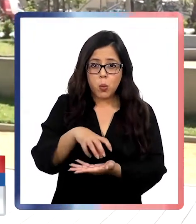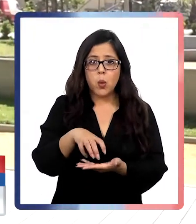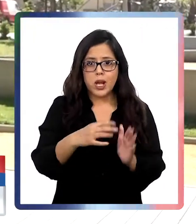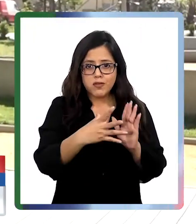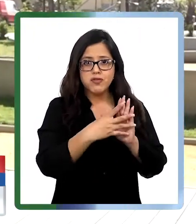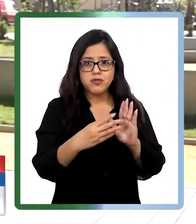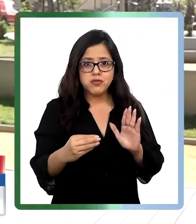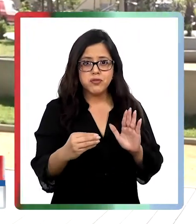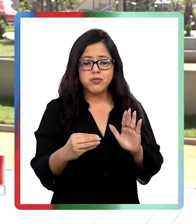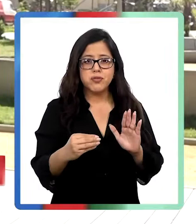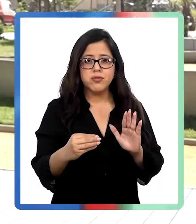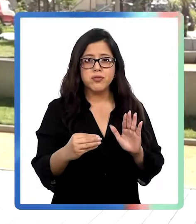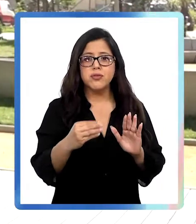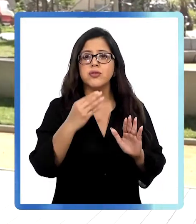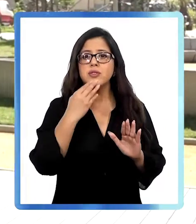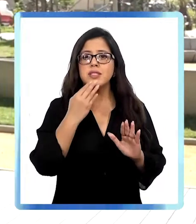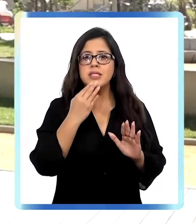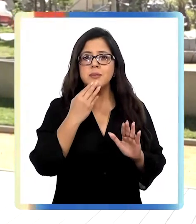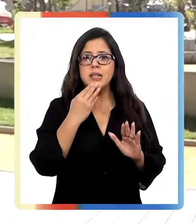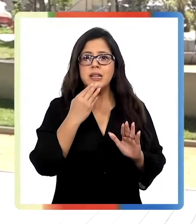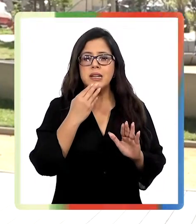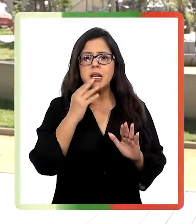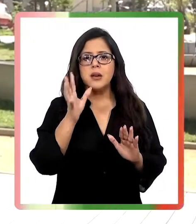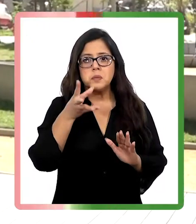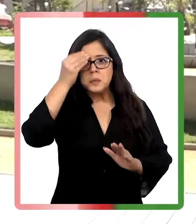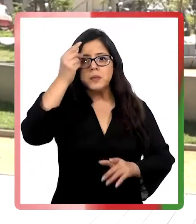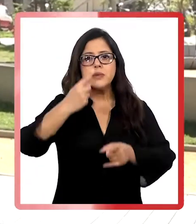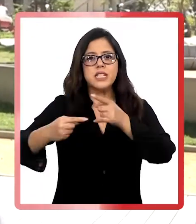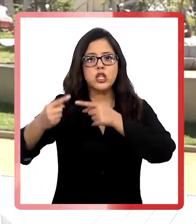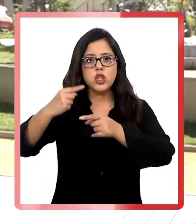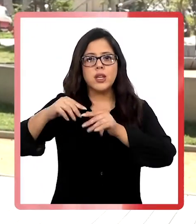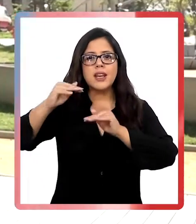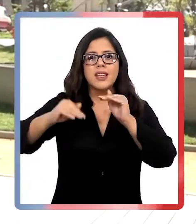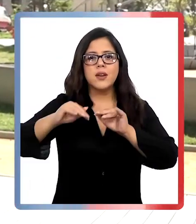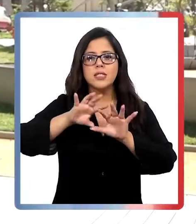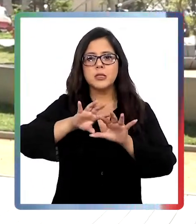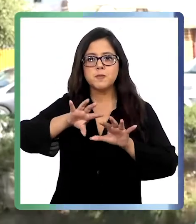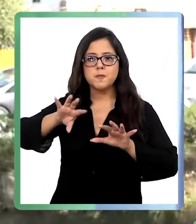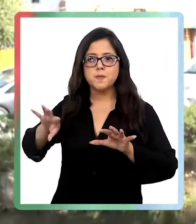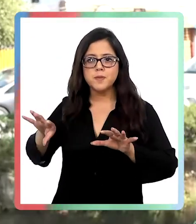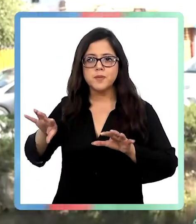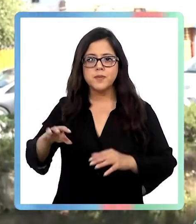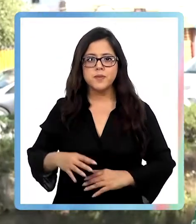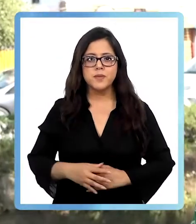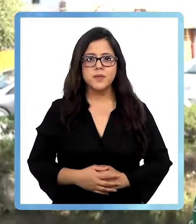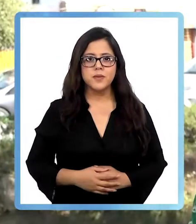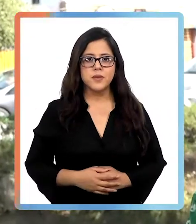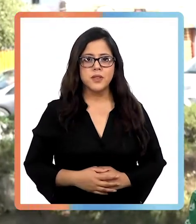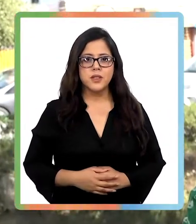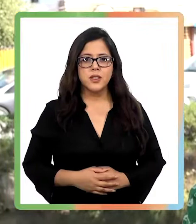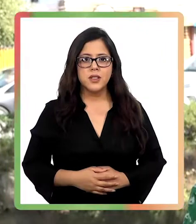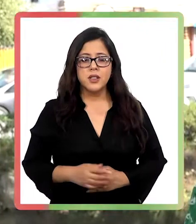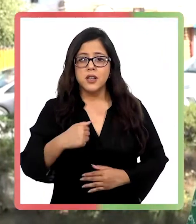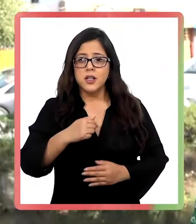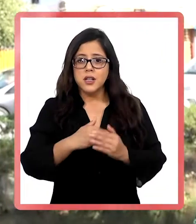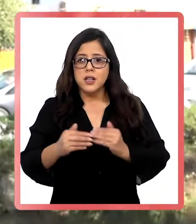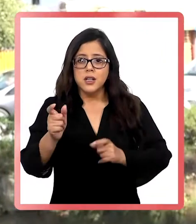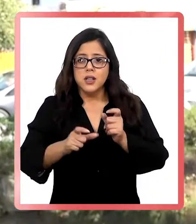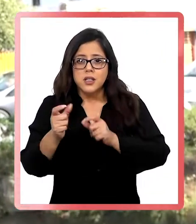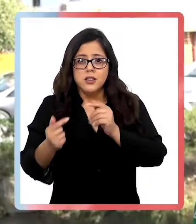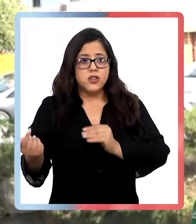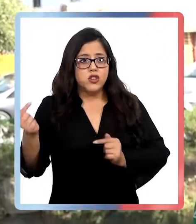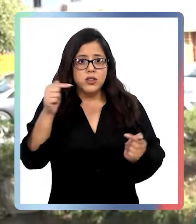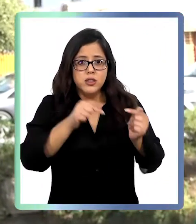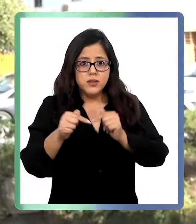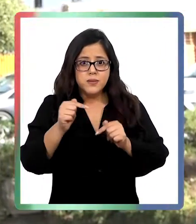ejemplo y rescatar un poco la historia, que siempre se queda un poco rezagada. Yo lo veo bien bonito, la gente viene, le gusta.